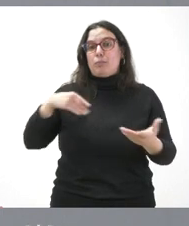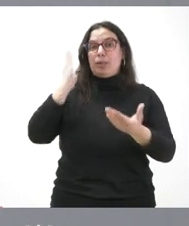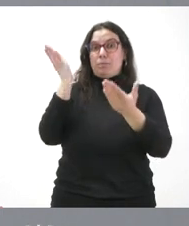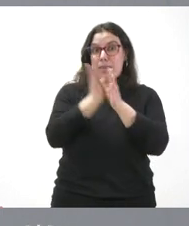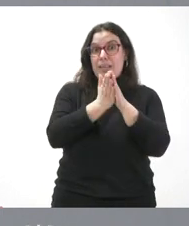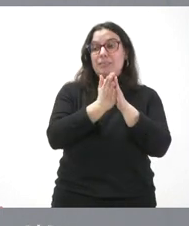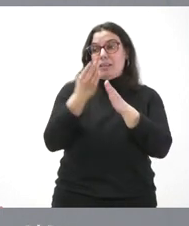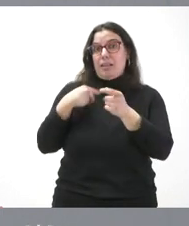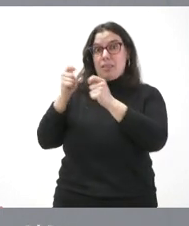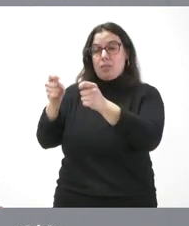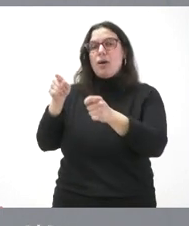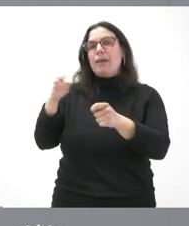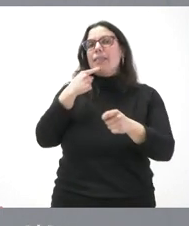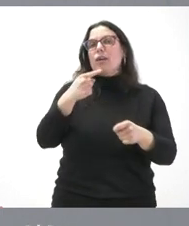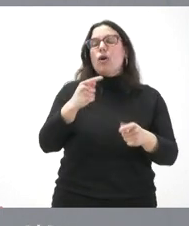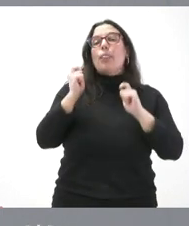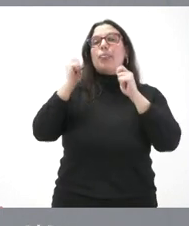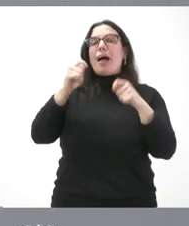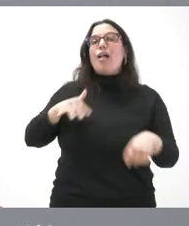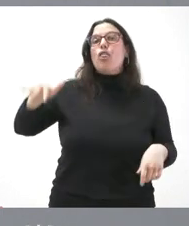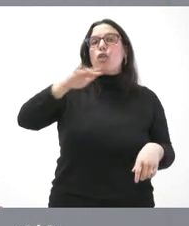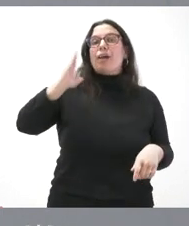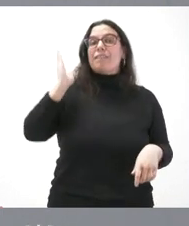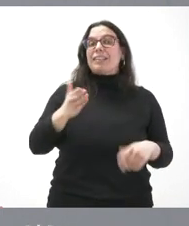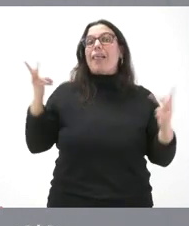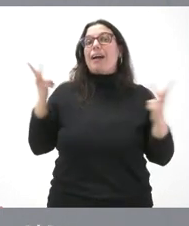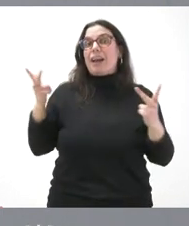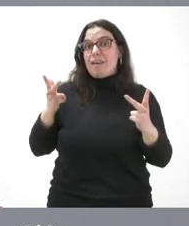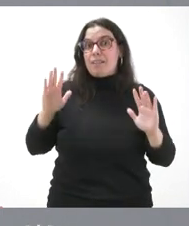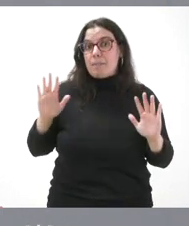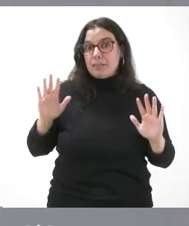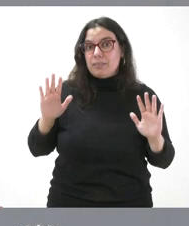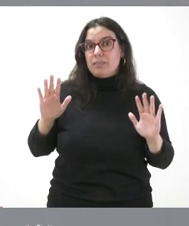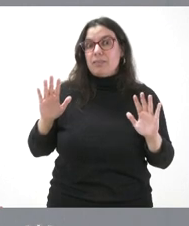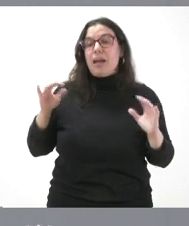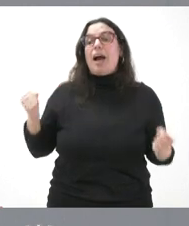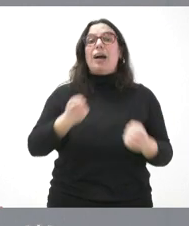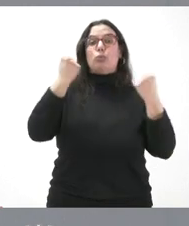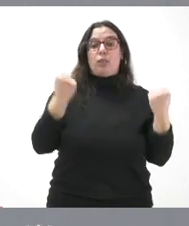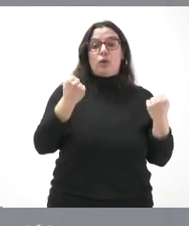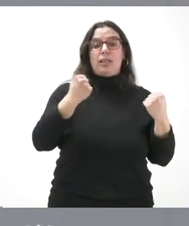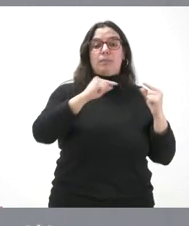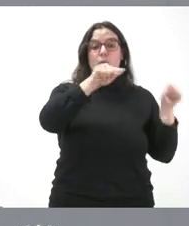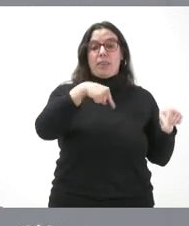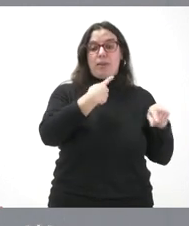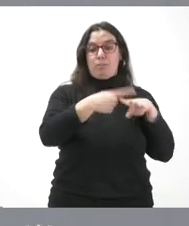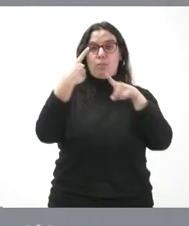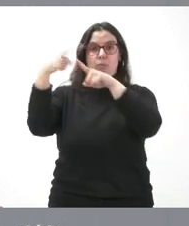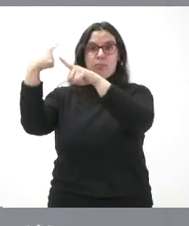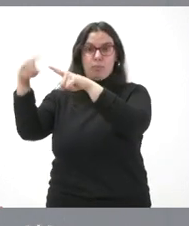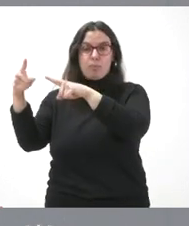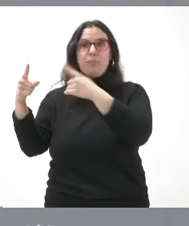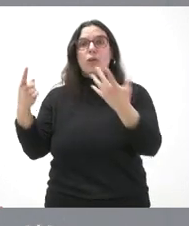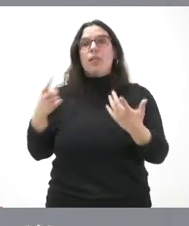que usted dispone, es declarar zona afectada gravemente las actuaciones en varias provincias. Y ahora la